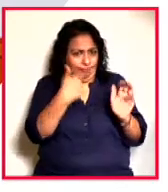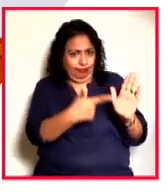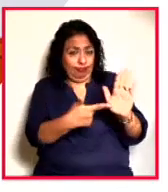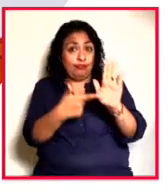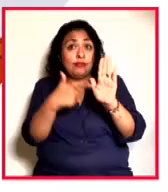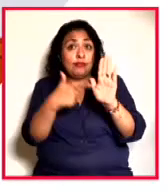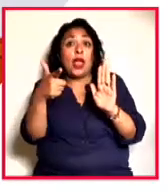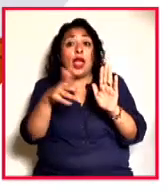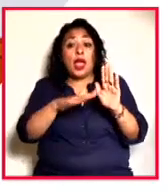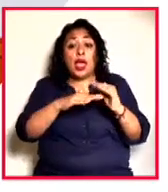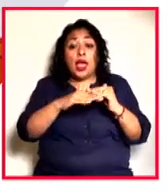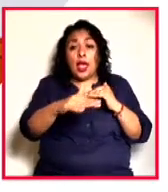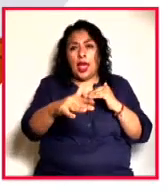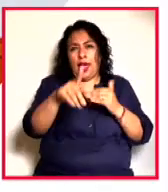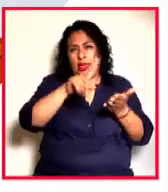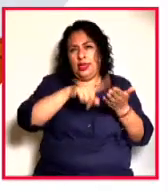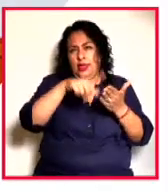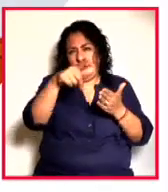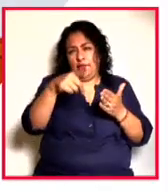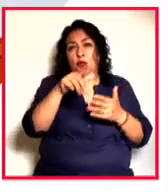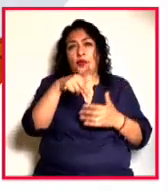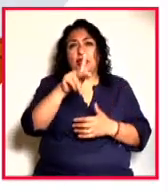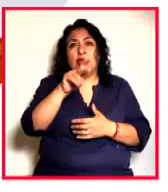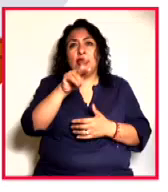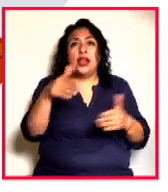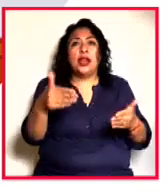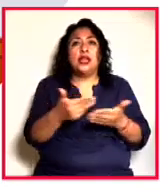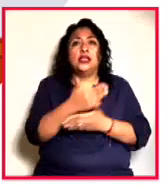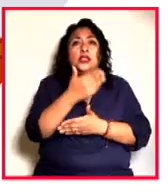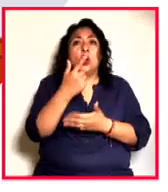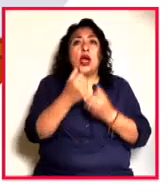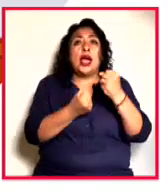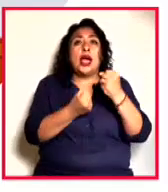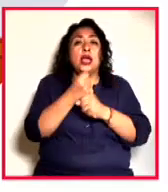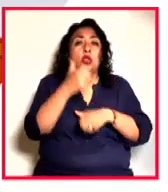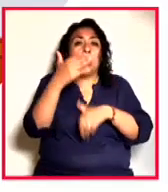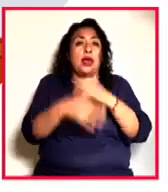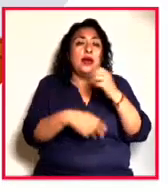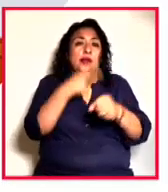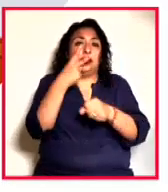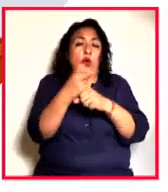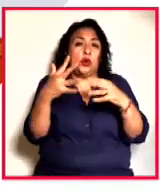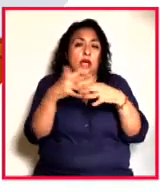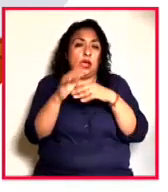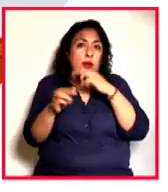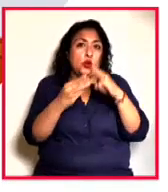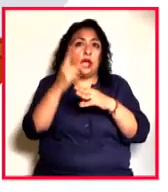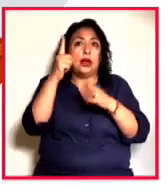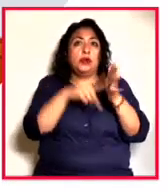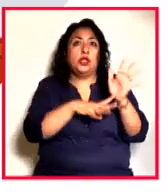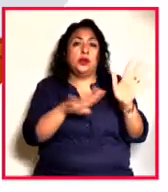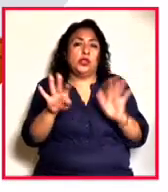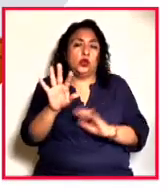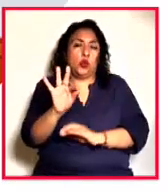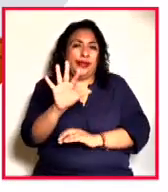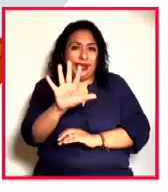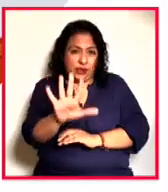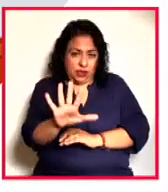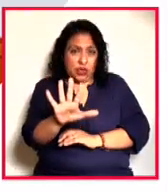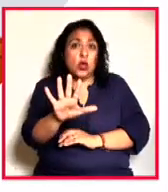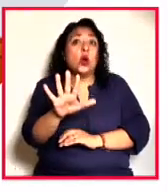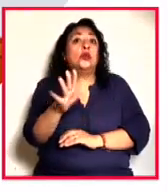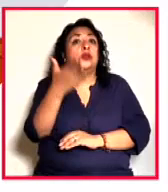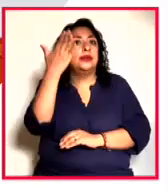las superficies de las obras. Kiefer nació el año que acabó la Segunda Guerra Mundial, en el 1945, y supo